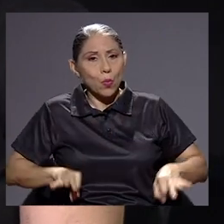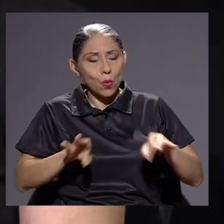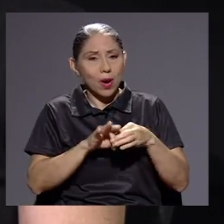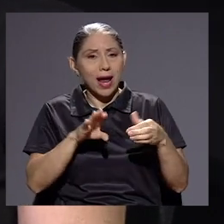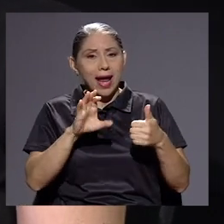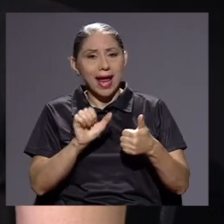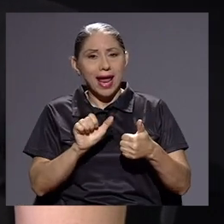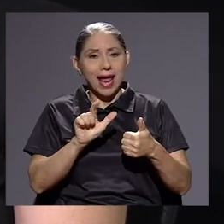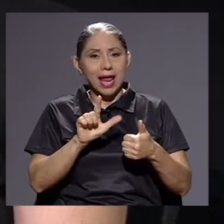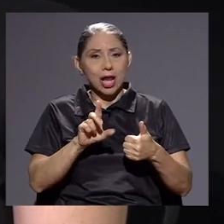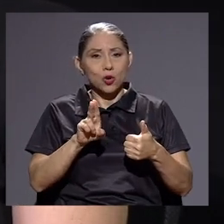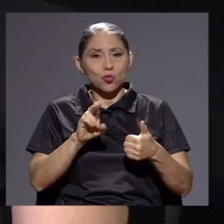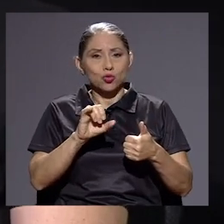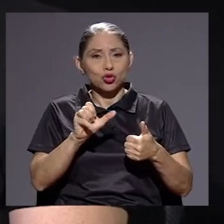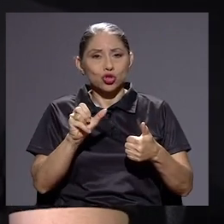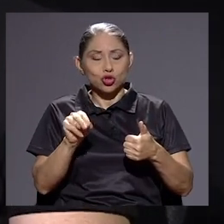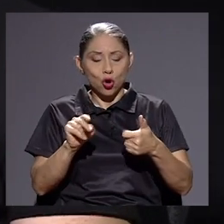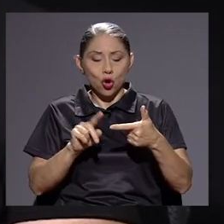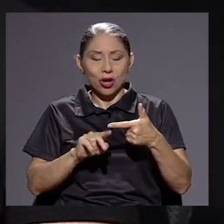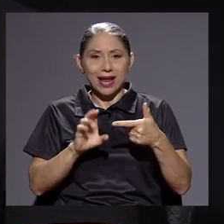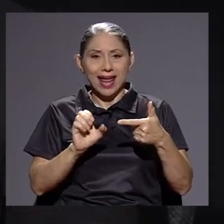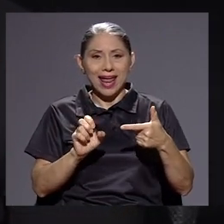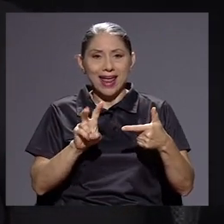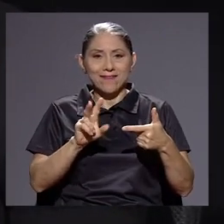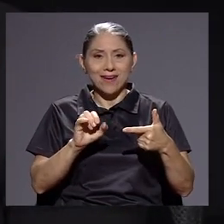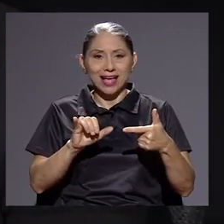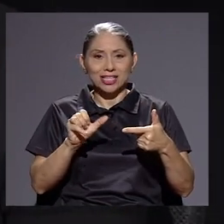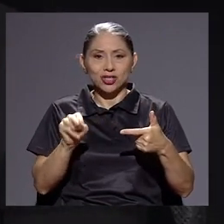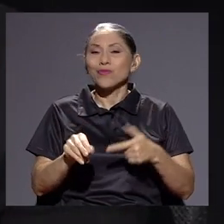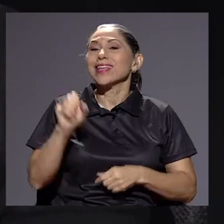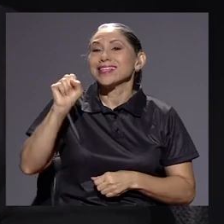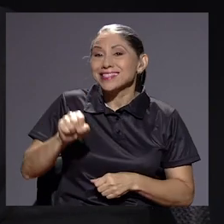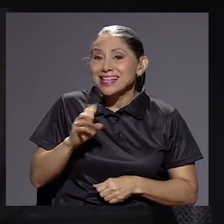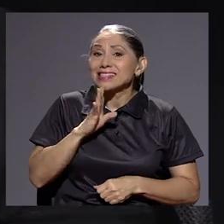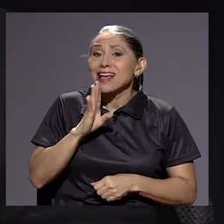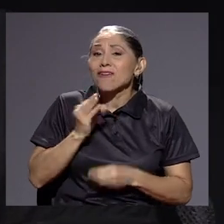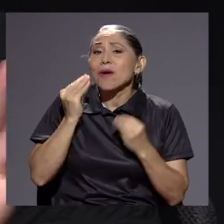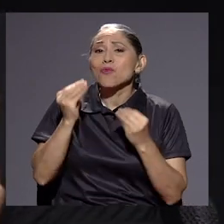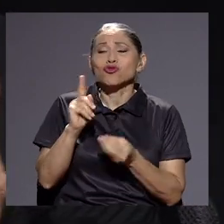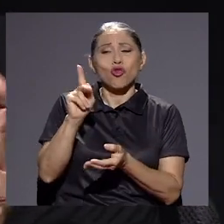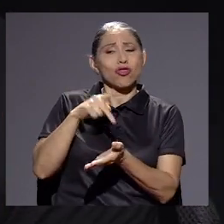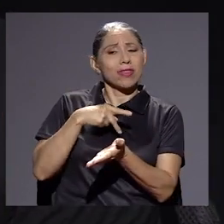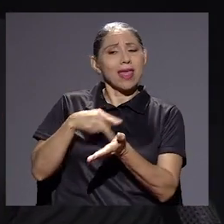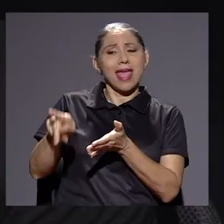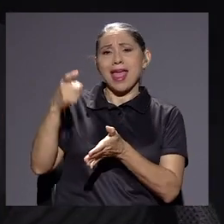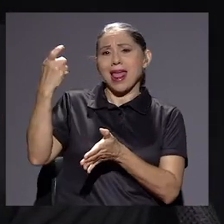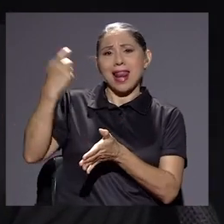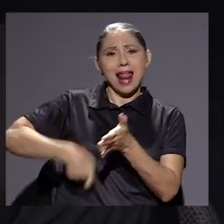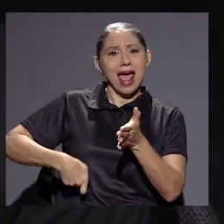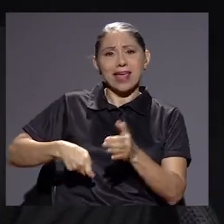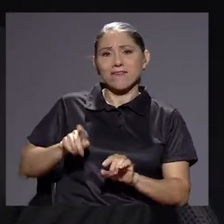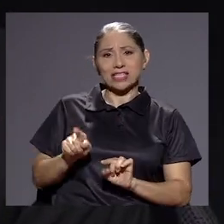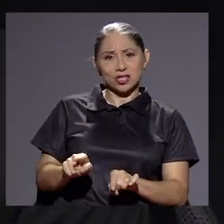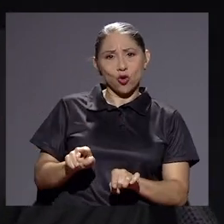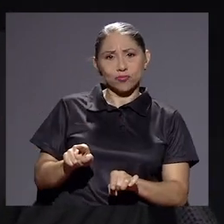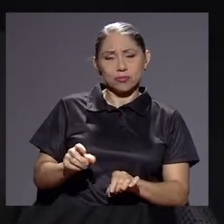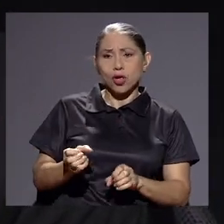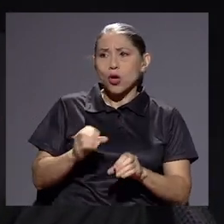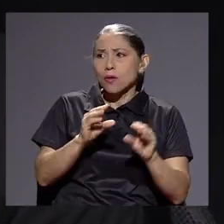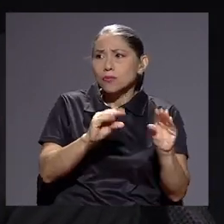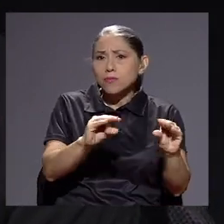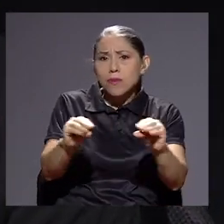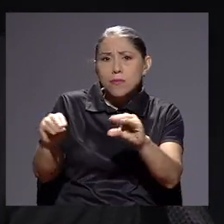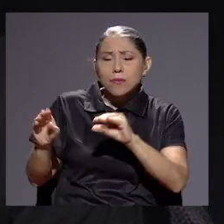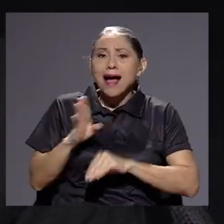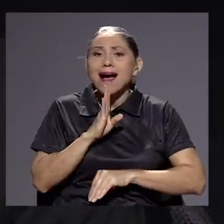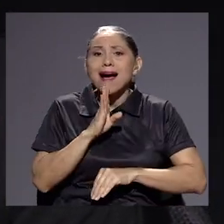Ilusión y evasión, doña Amanda. Sí, se habla mucho de la evasión, es algo que todo el mundo habla de los evasores y realmente si